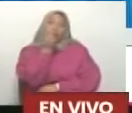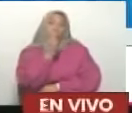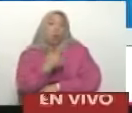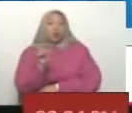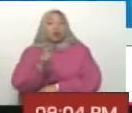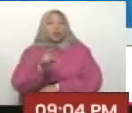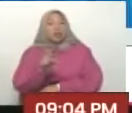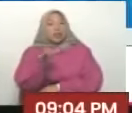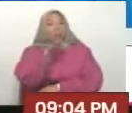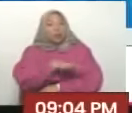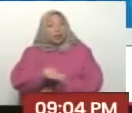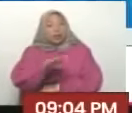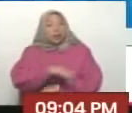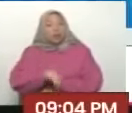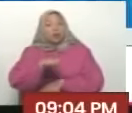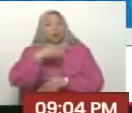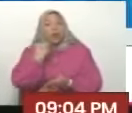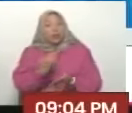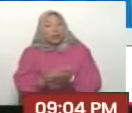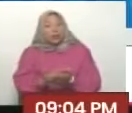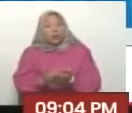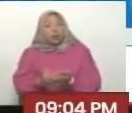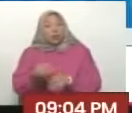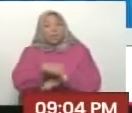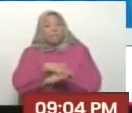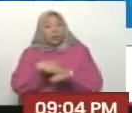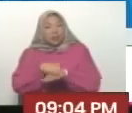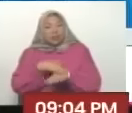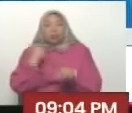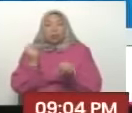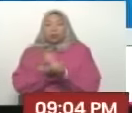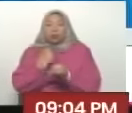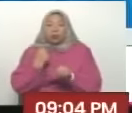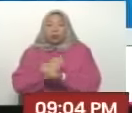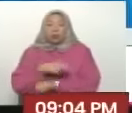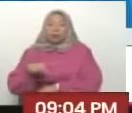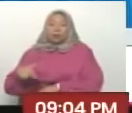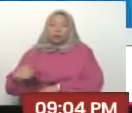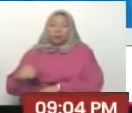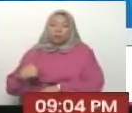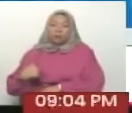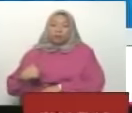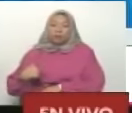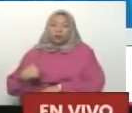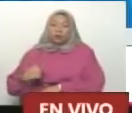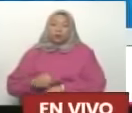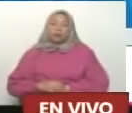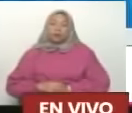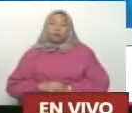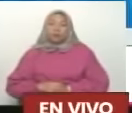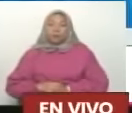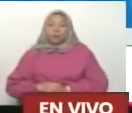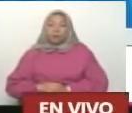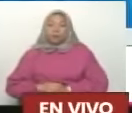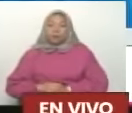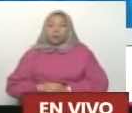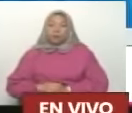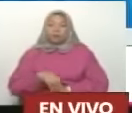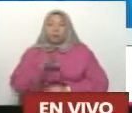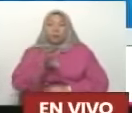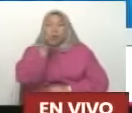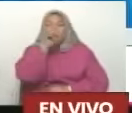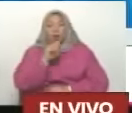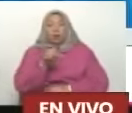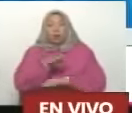necesario. Le agradezco al Ministro General Néstor Reverol. Cuatro